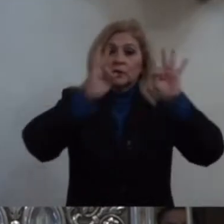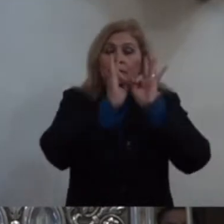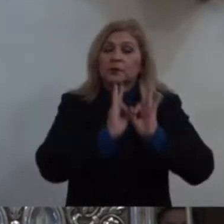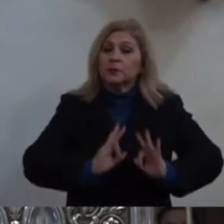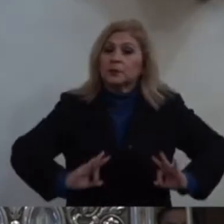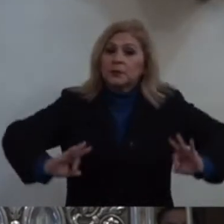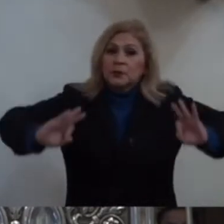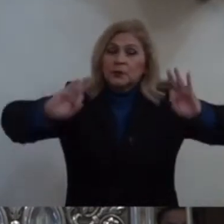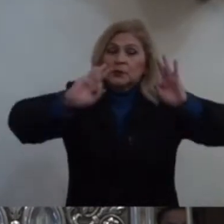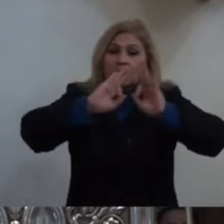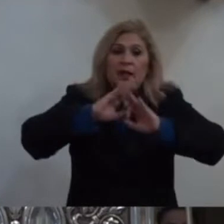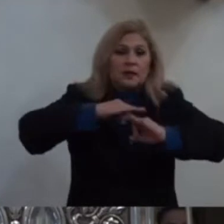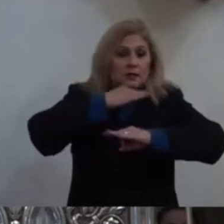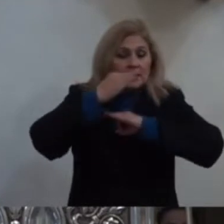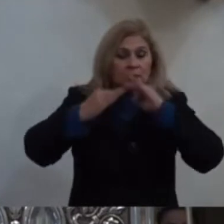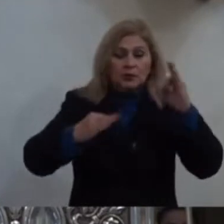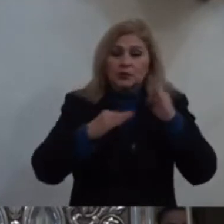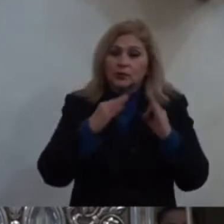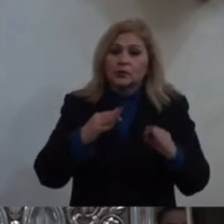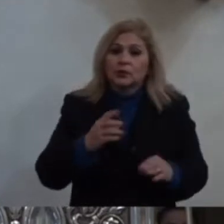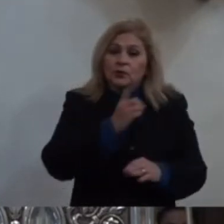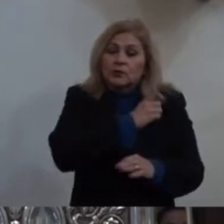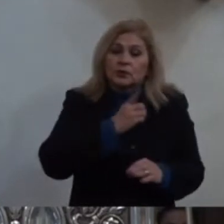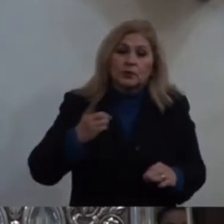vocación y una misión